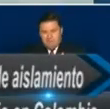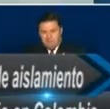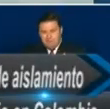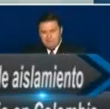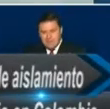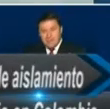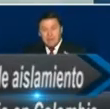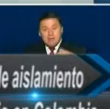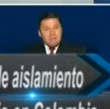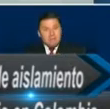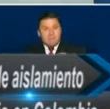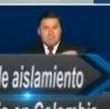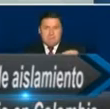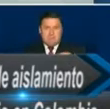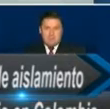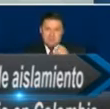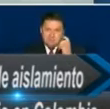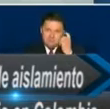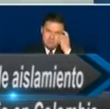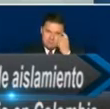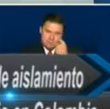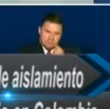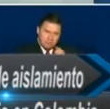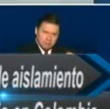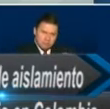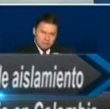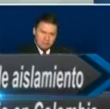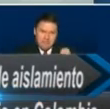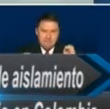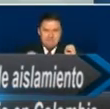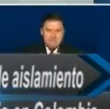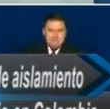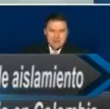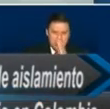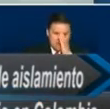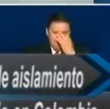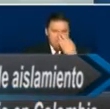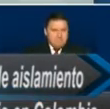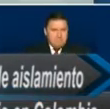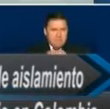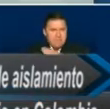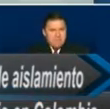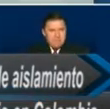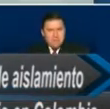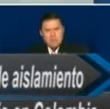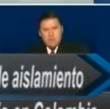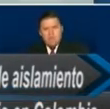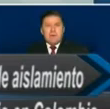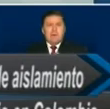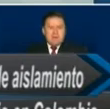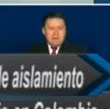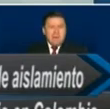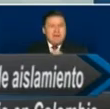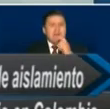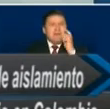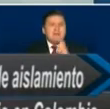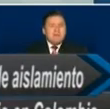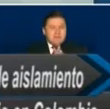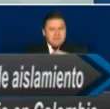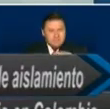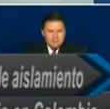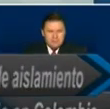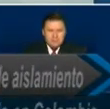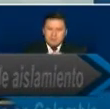etapa que requiere más inteligencia colectiva, más disciplina por parte de todos nosotros, que tiene además